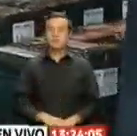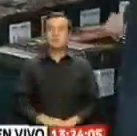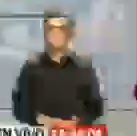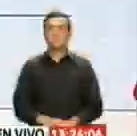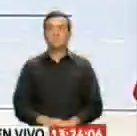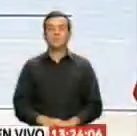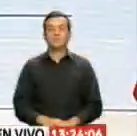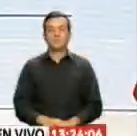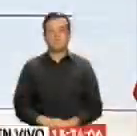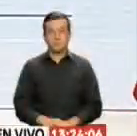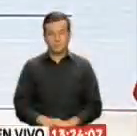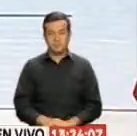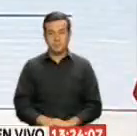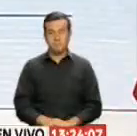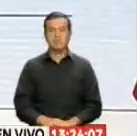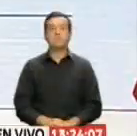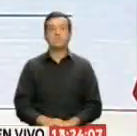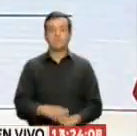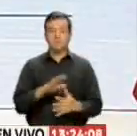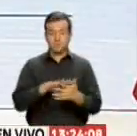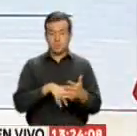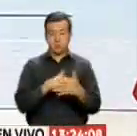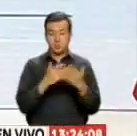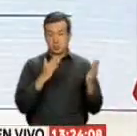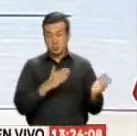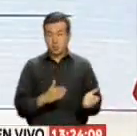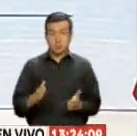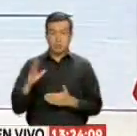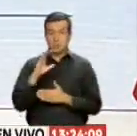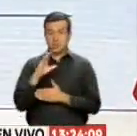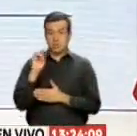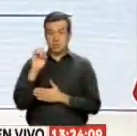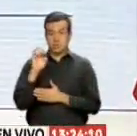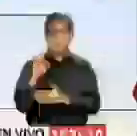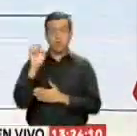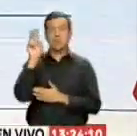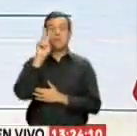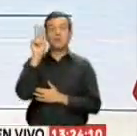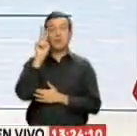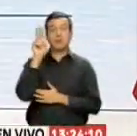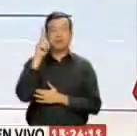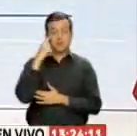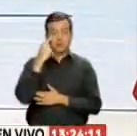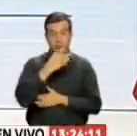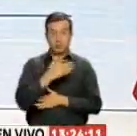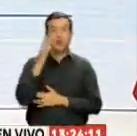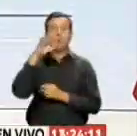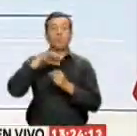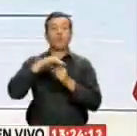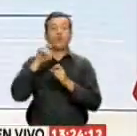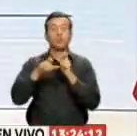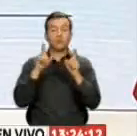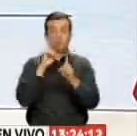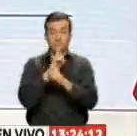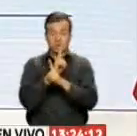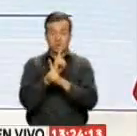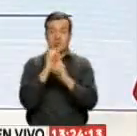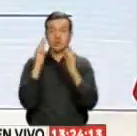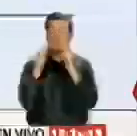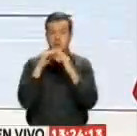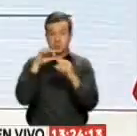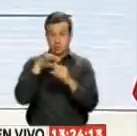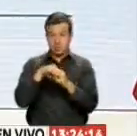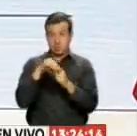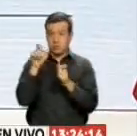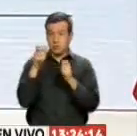Telediario Y de acuerdo Al cronograma Del Consejo Nacional Electoral Este viernes Se lleva a cabo El voto en casa Los beneficiarios